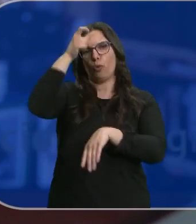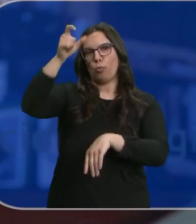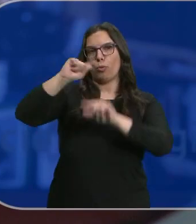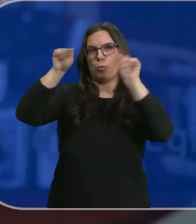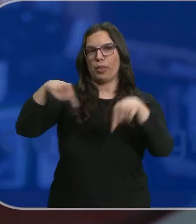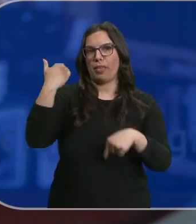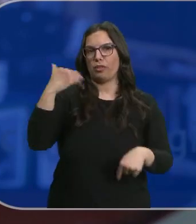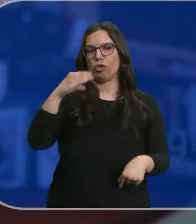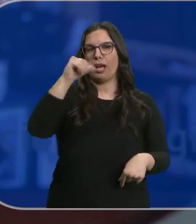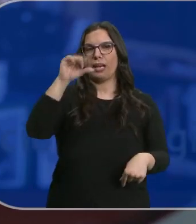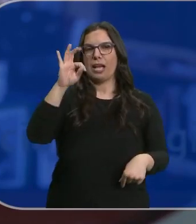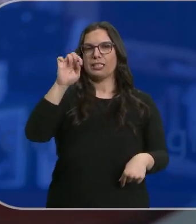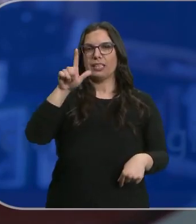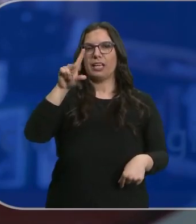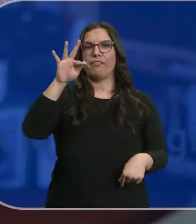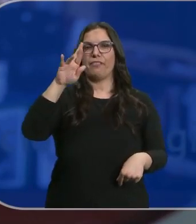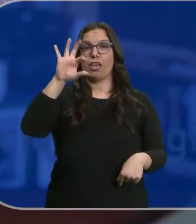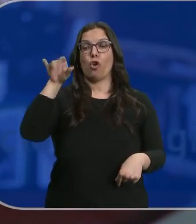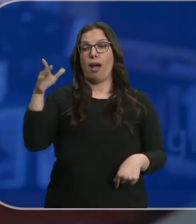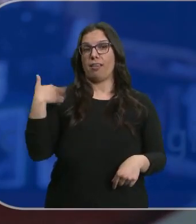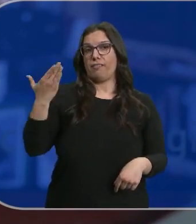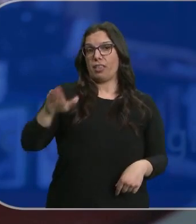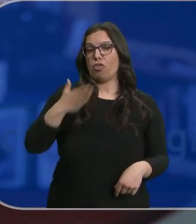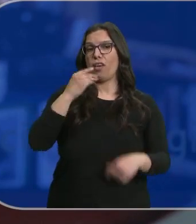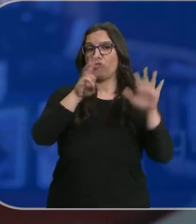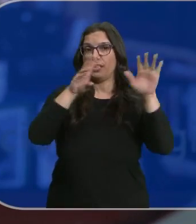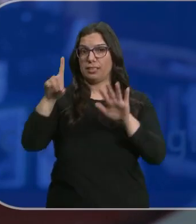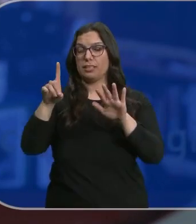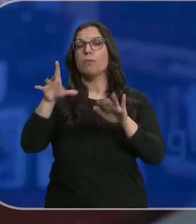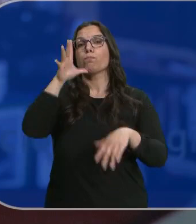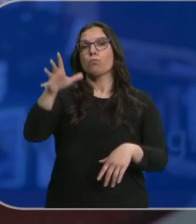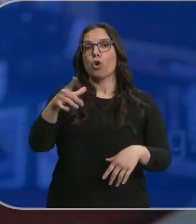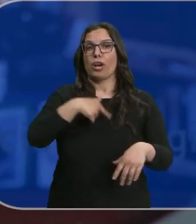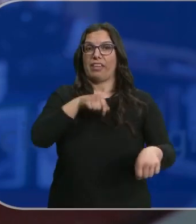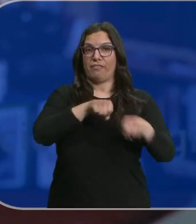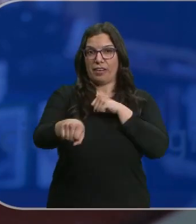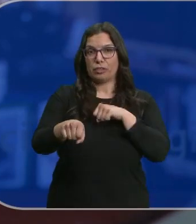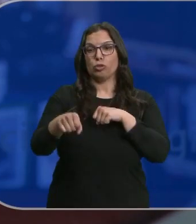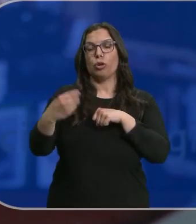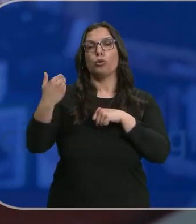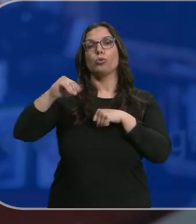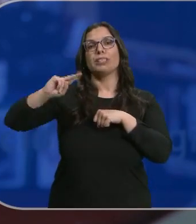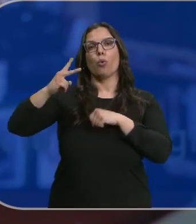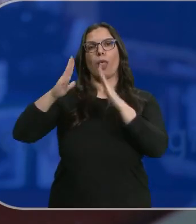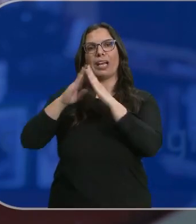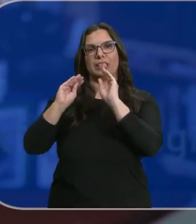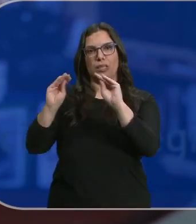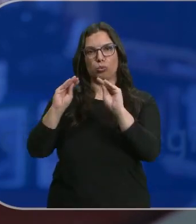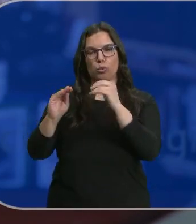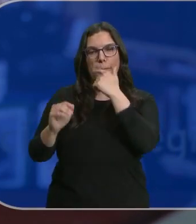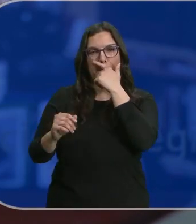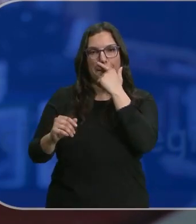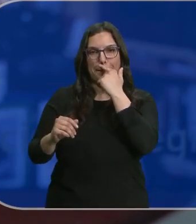Sierra, en Soria. El escritor falleció ayer a los 86 años de edad a causa de un infarto en la que era su segunda residencia.